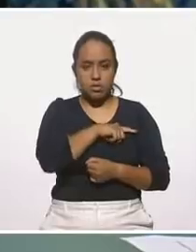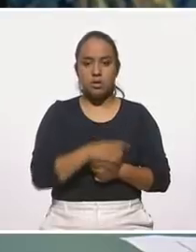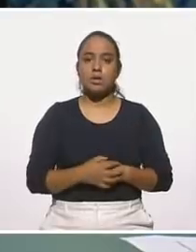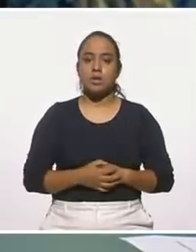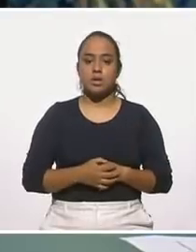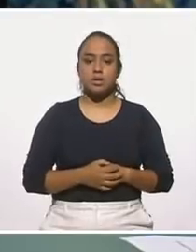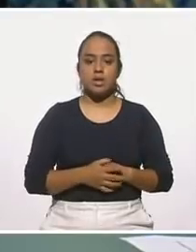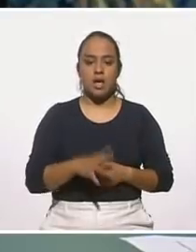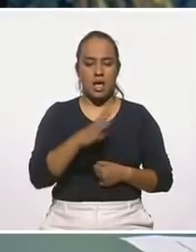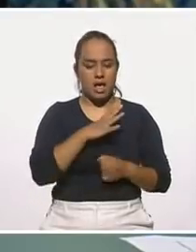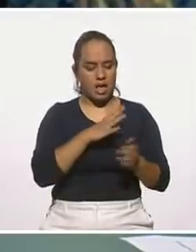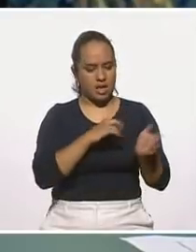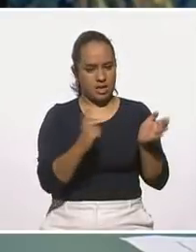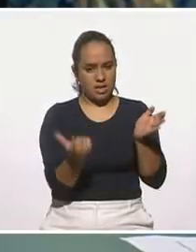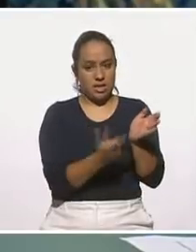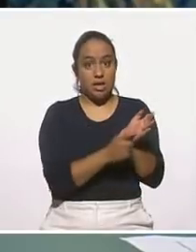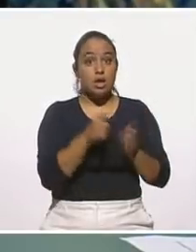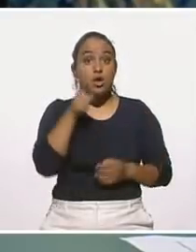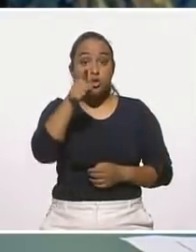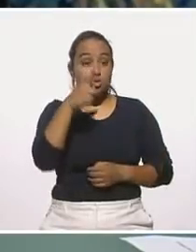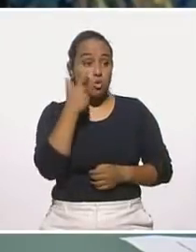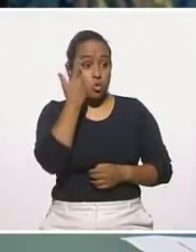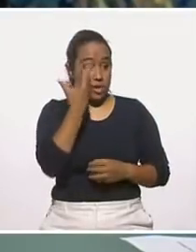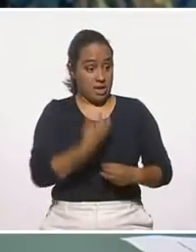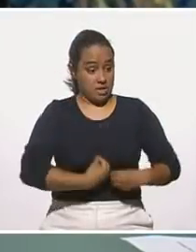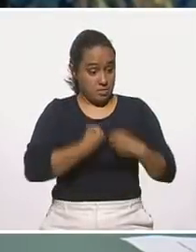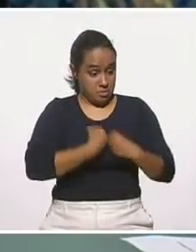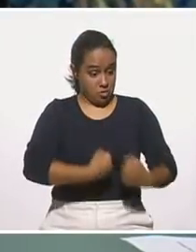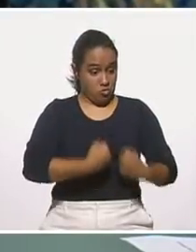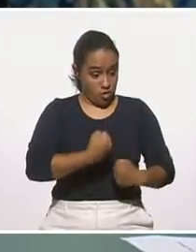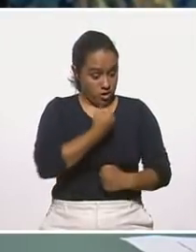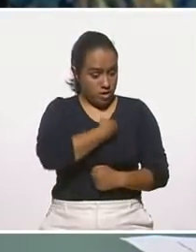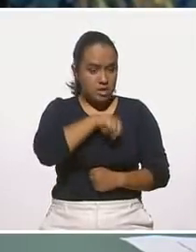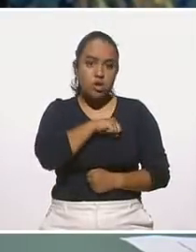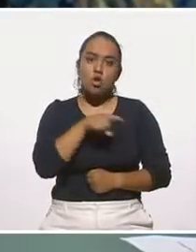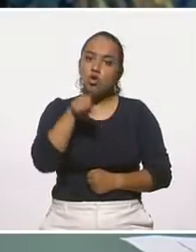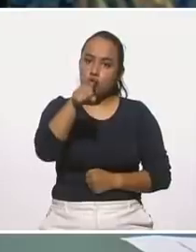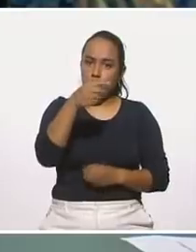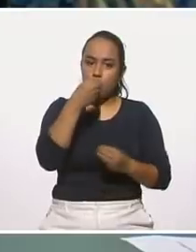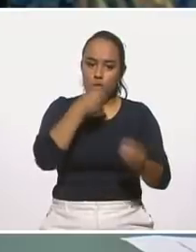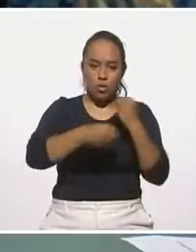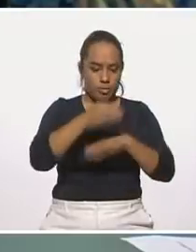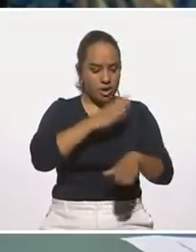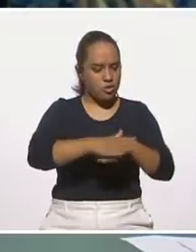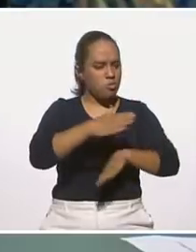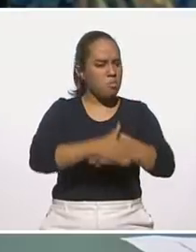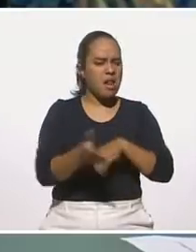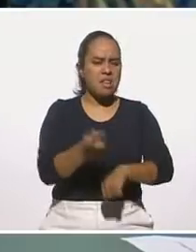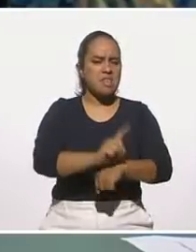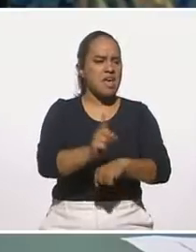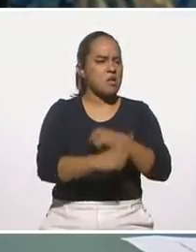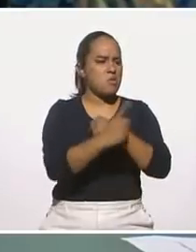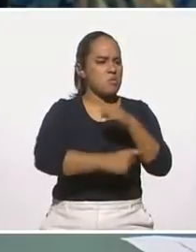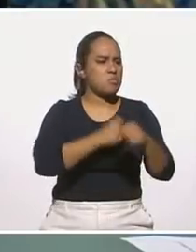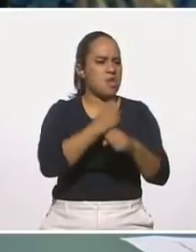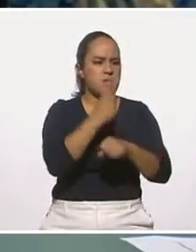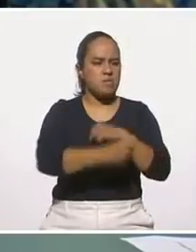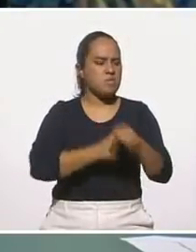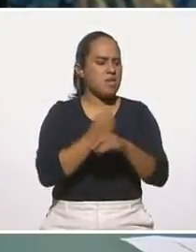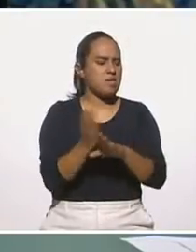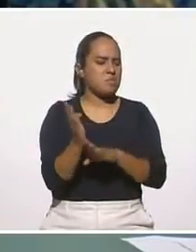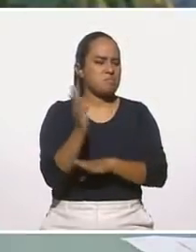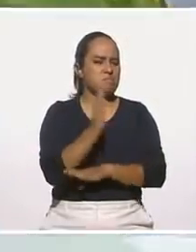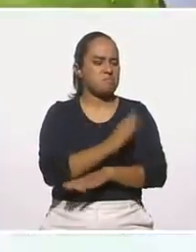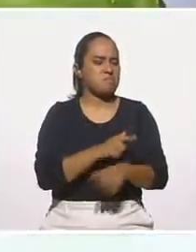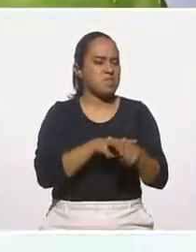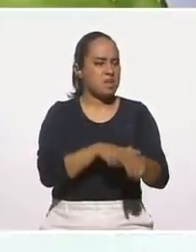tenemos un eslogan que si quieres vivir fuerte y sano, come nopales todo el año. Sí, entonces tenemos